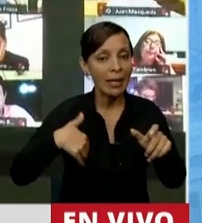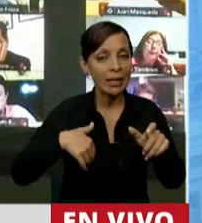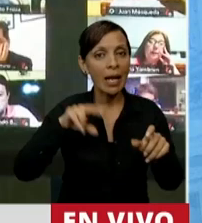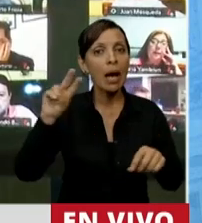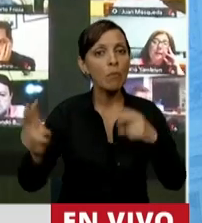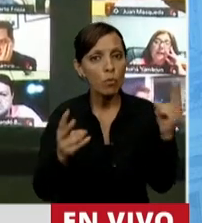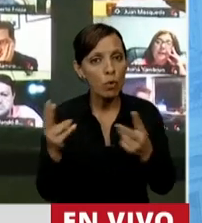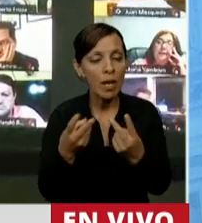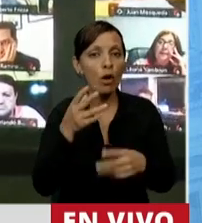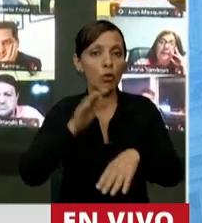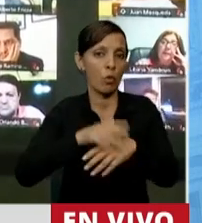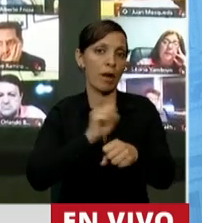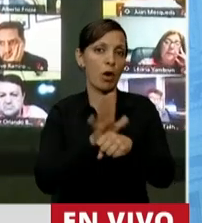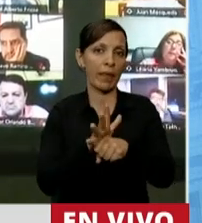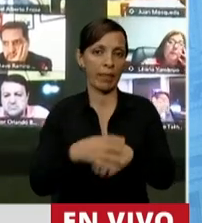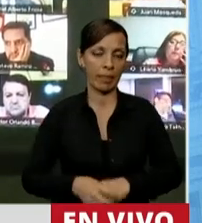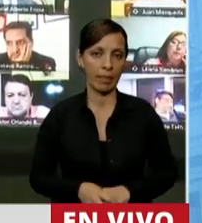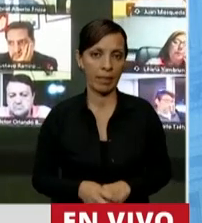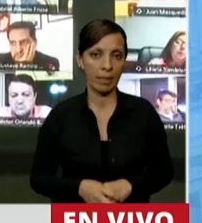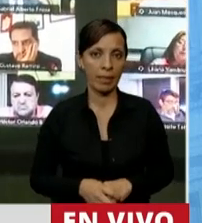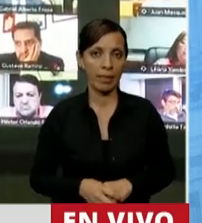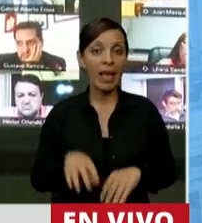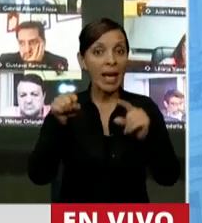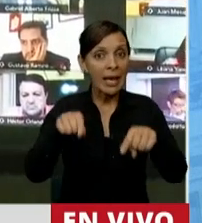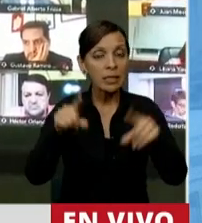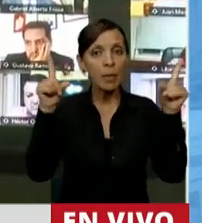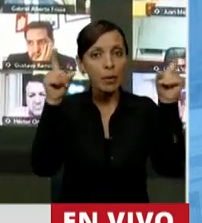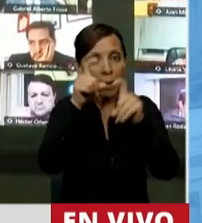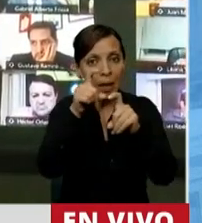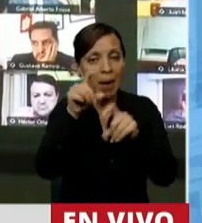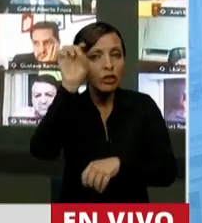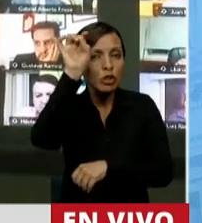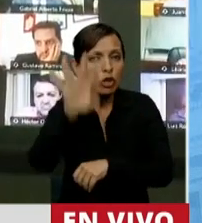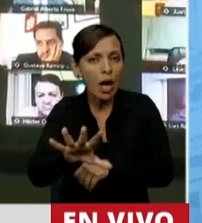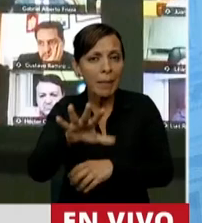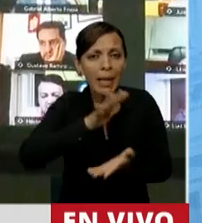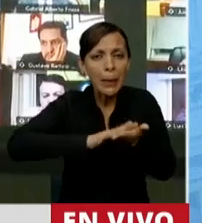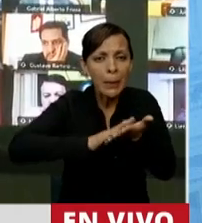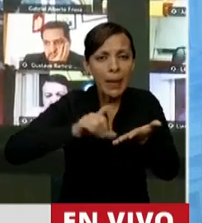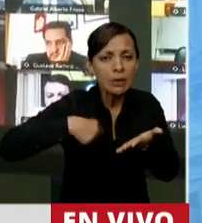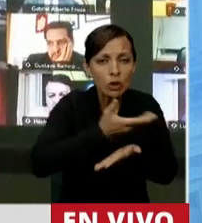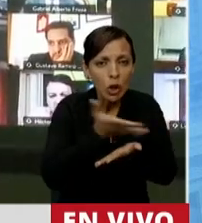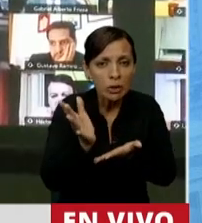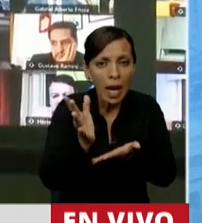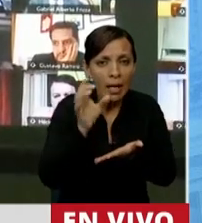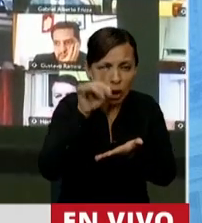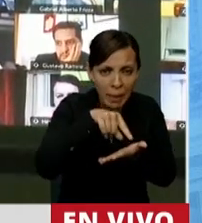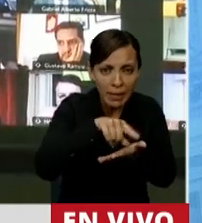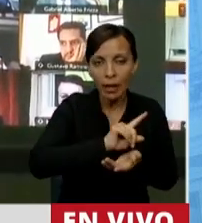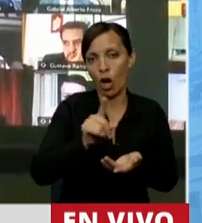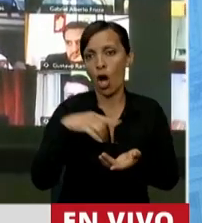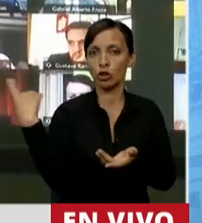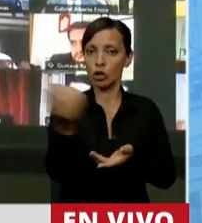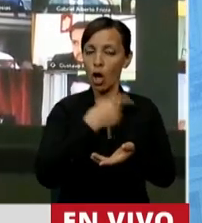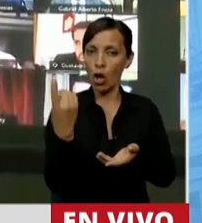perdido la vida por culpa de este COVID. Y eso no es un problema solamente de la base de la sociedad, es un problema de todo. No se pueden